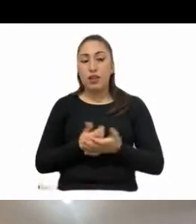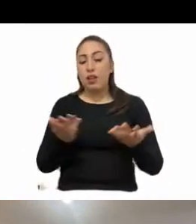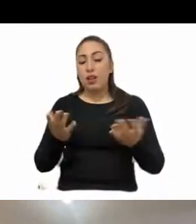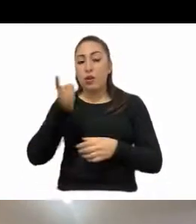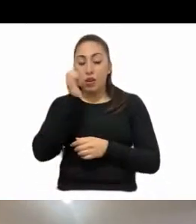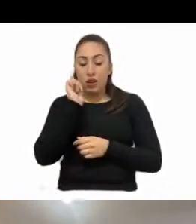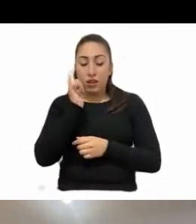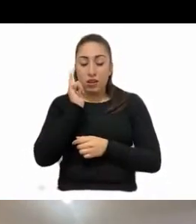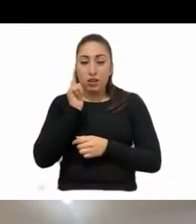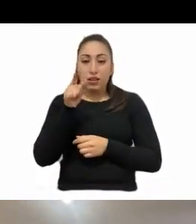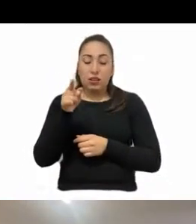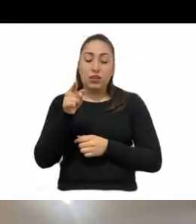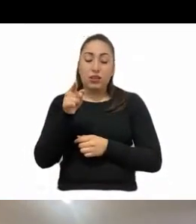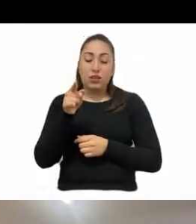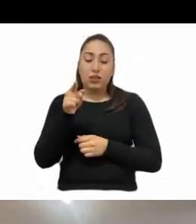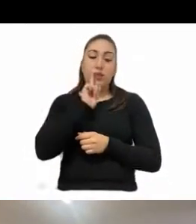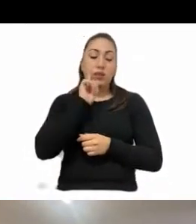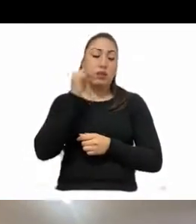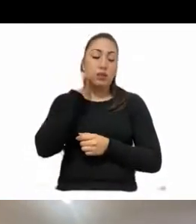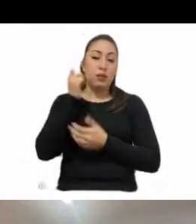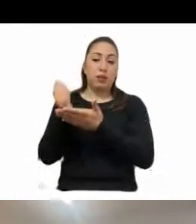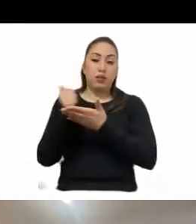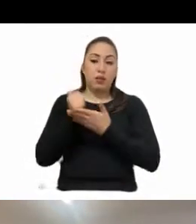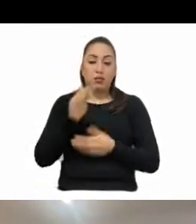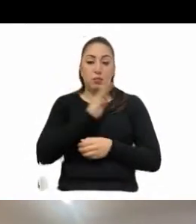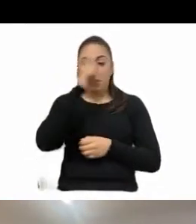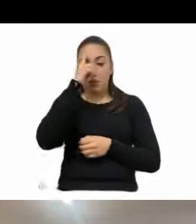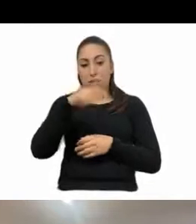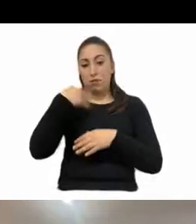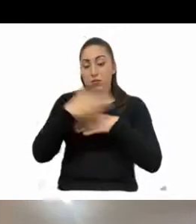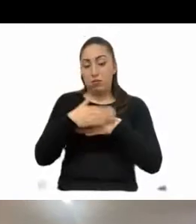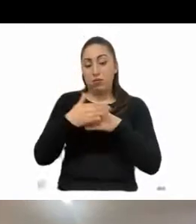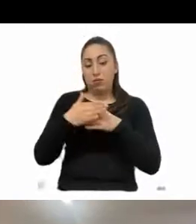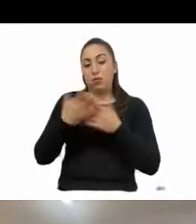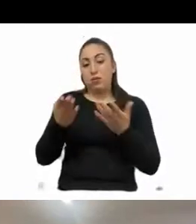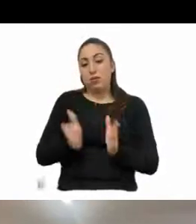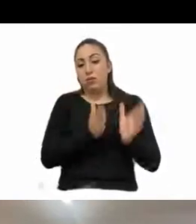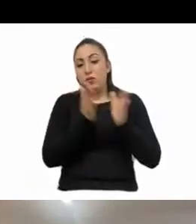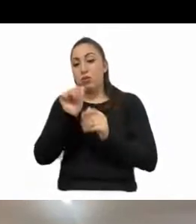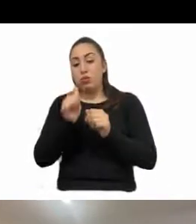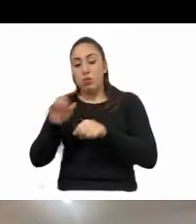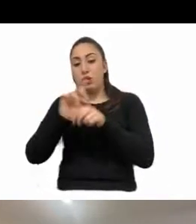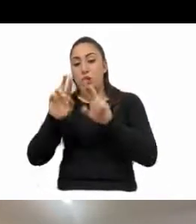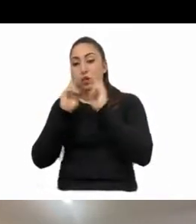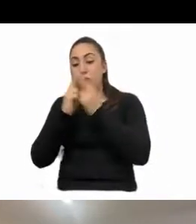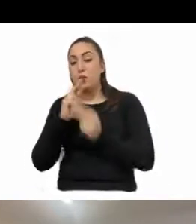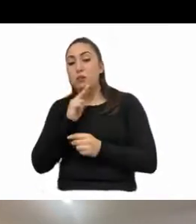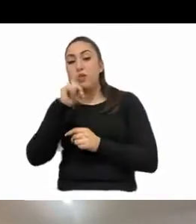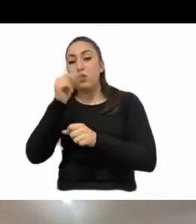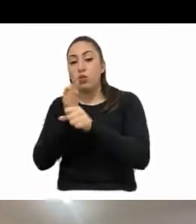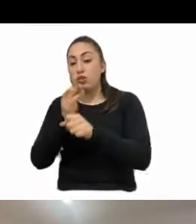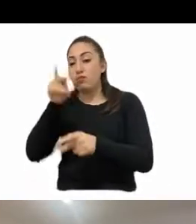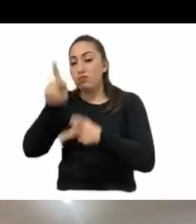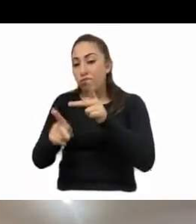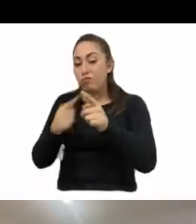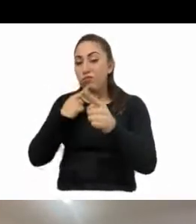nos pudieran hacer favor de, digamos, si es posible, suspender esta discusión